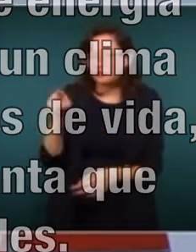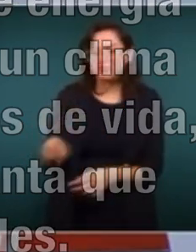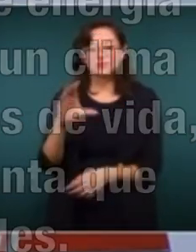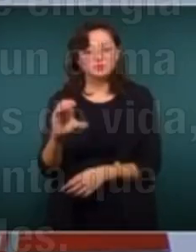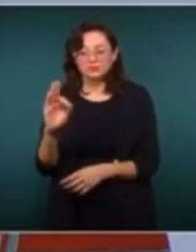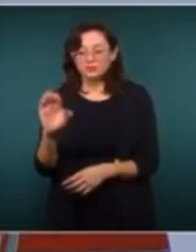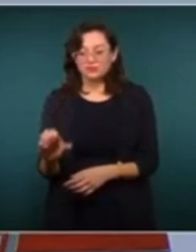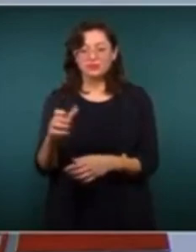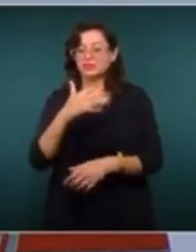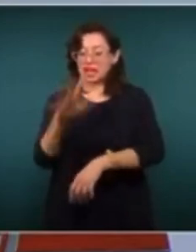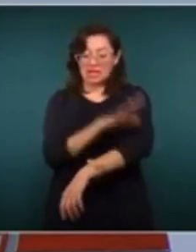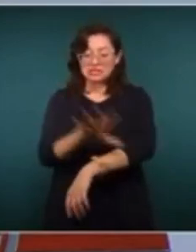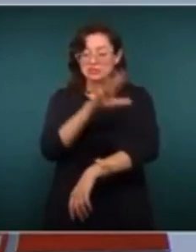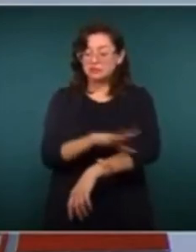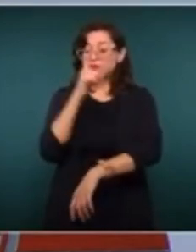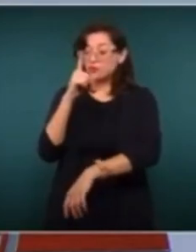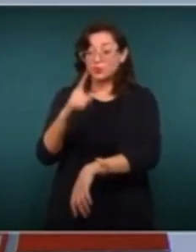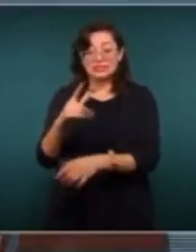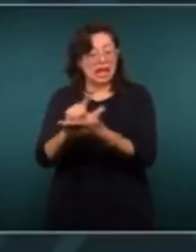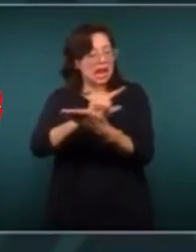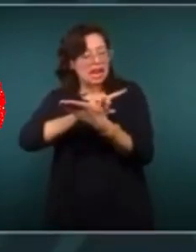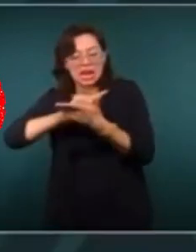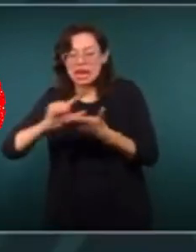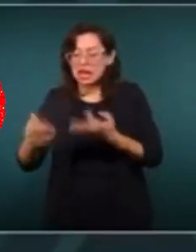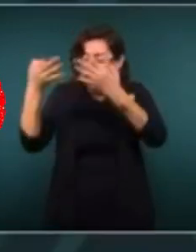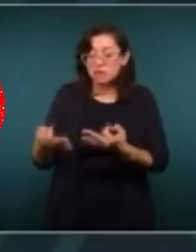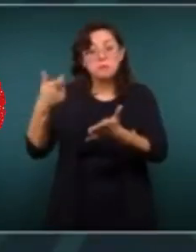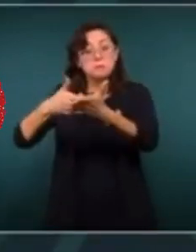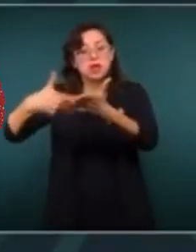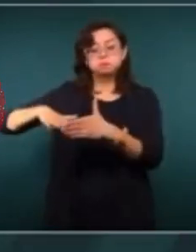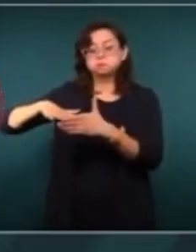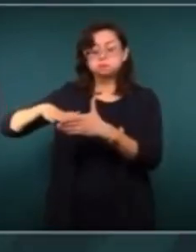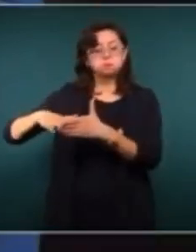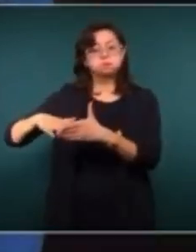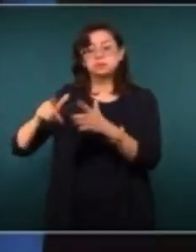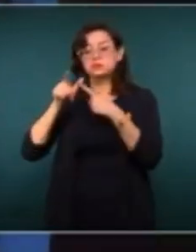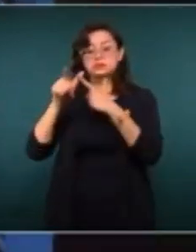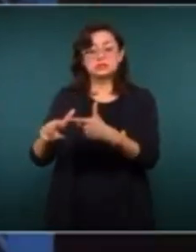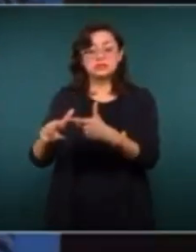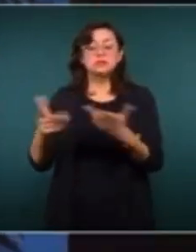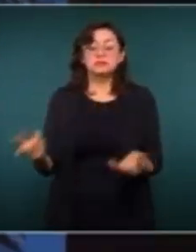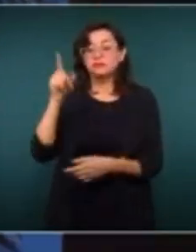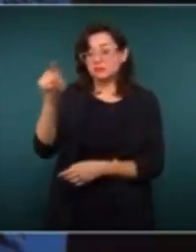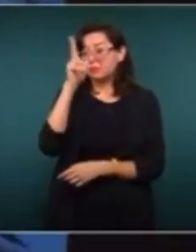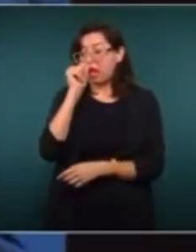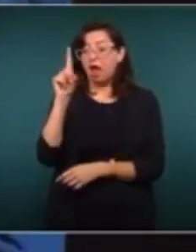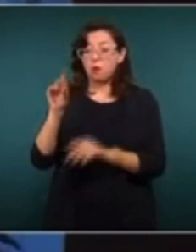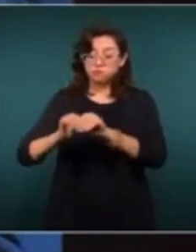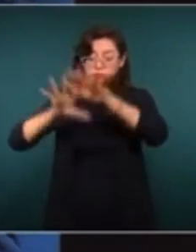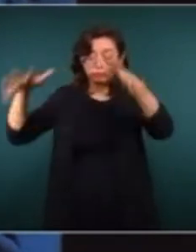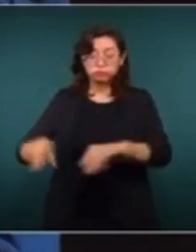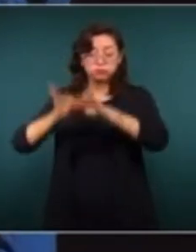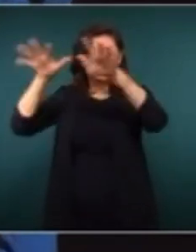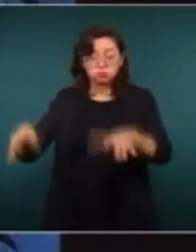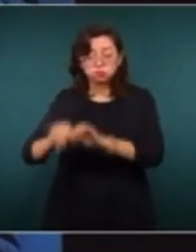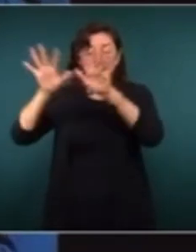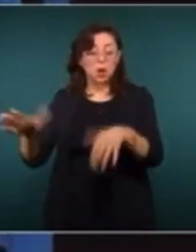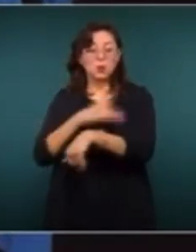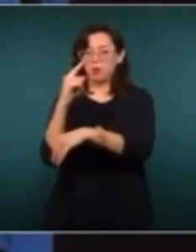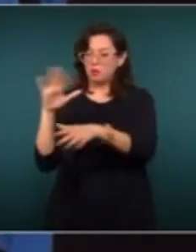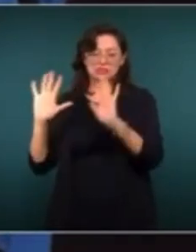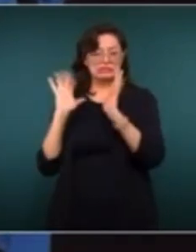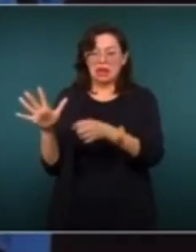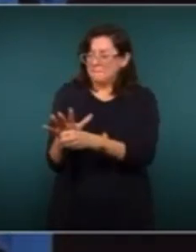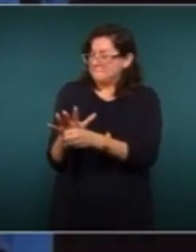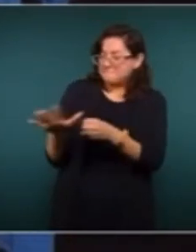y más barata que la de las hidroeléctricas. Por eso se inundó Villahermosa hace algún tiempo, porque estaba lleno